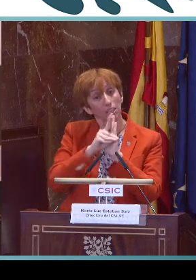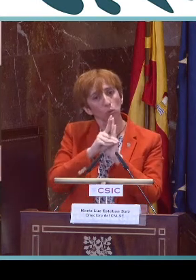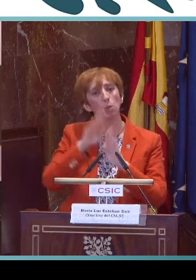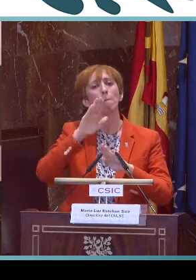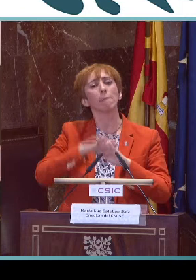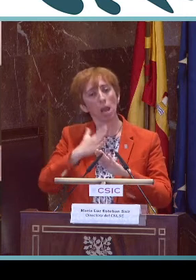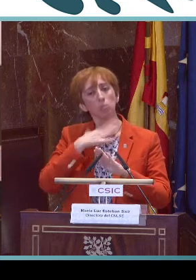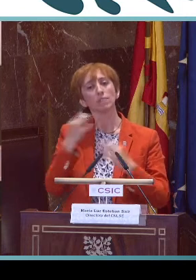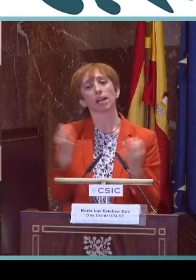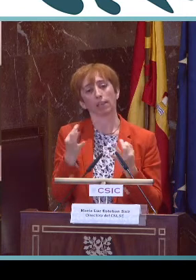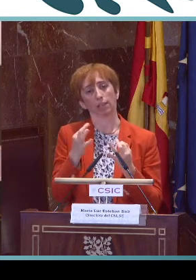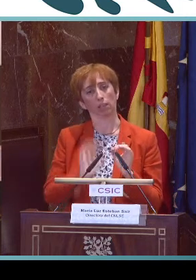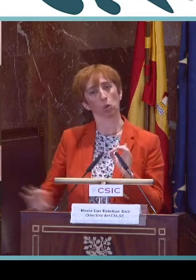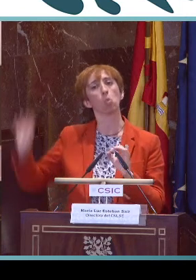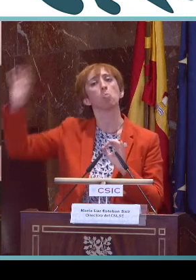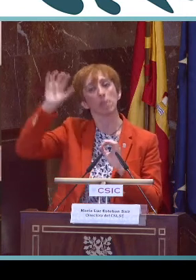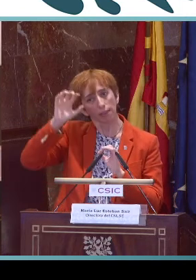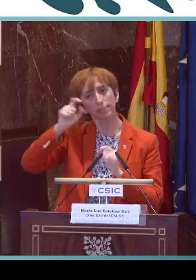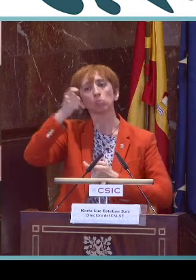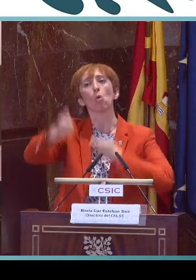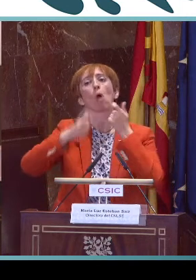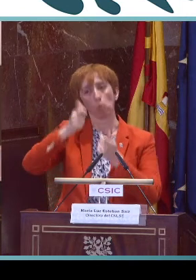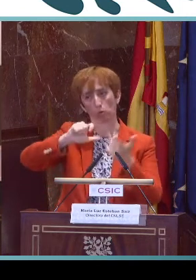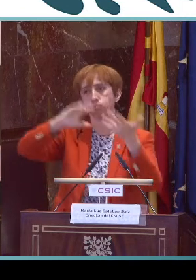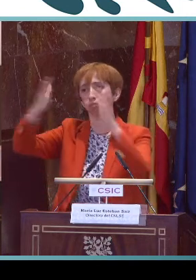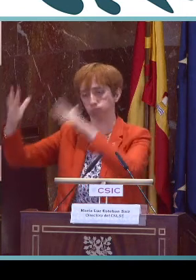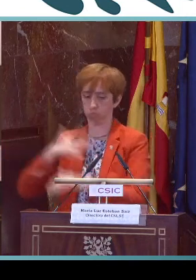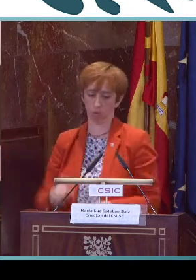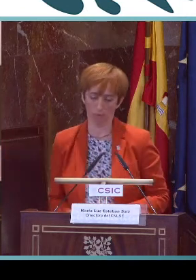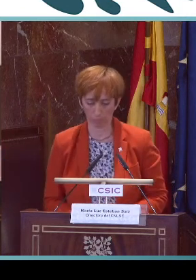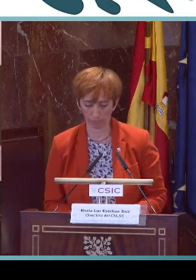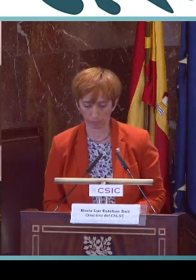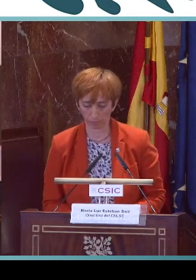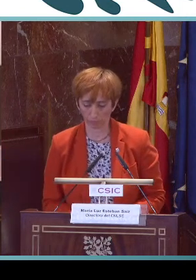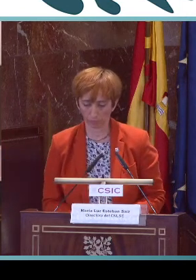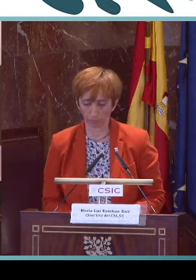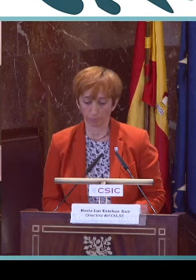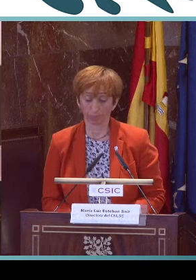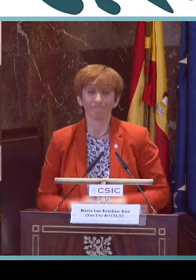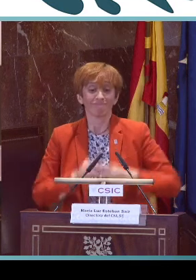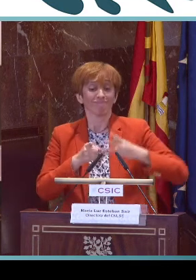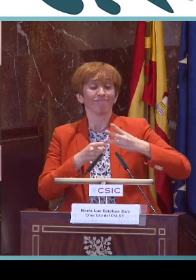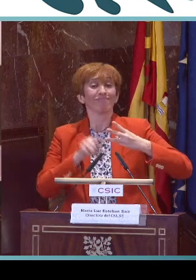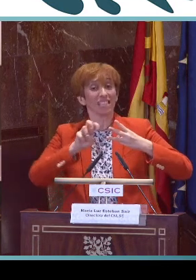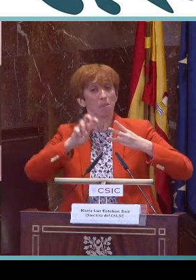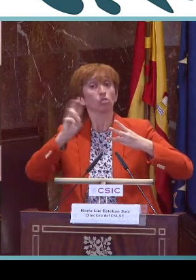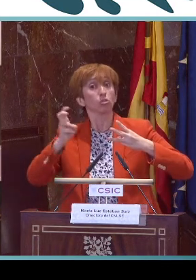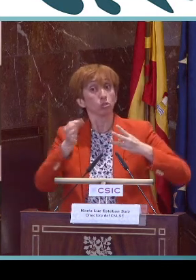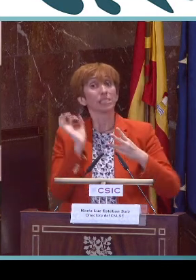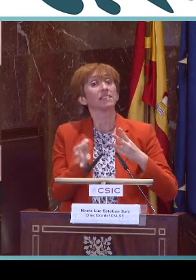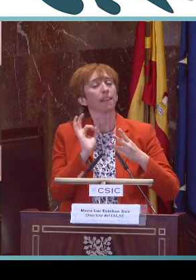Lo que necesitamos es que el Estado ayude a la creación de estos reales decretos para que, de forma gradual, las comunidades autónomas puedan ir